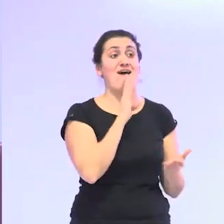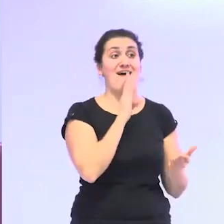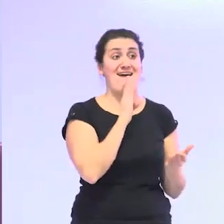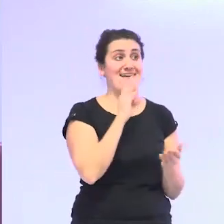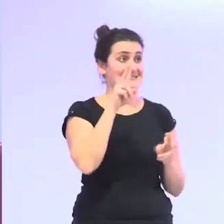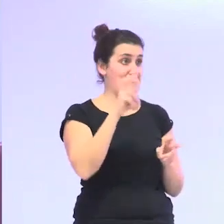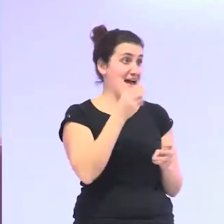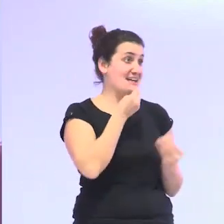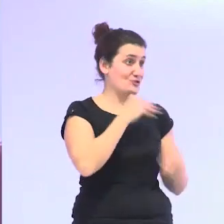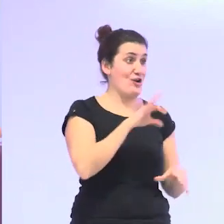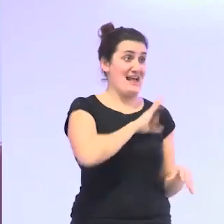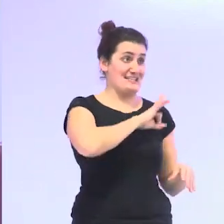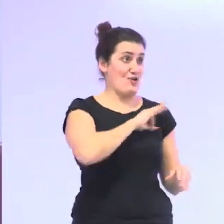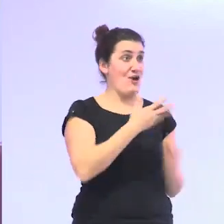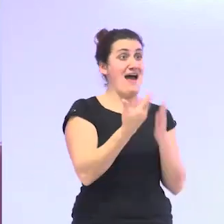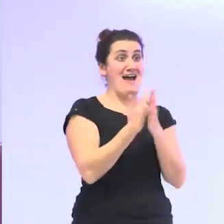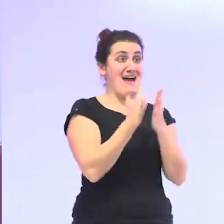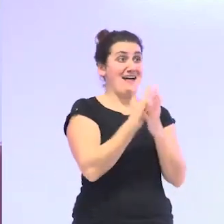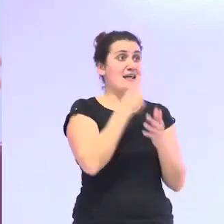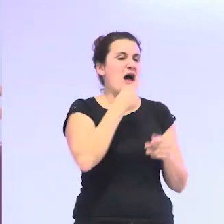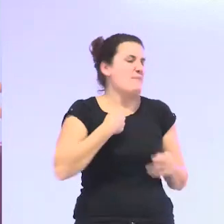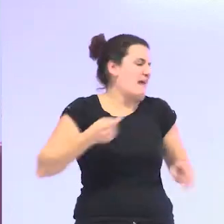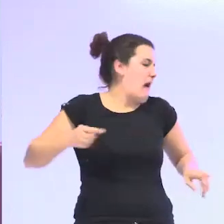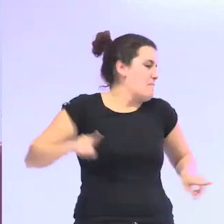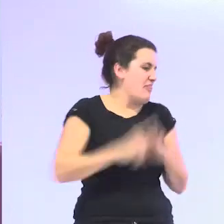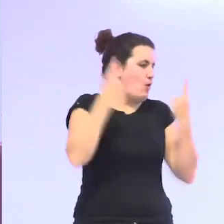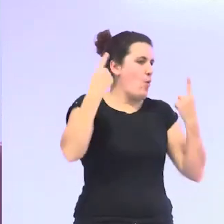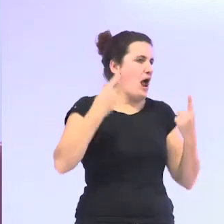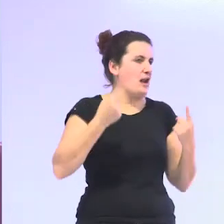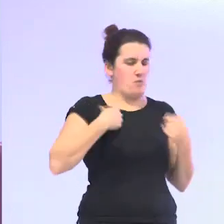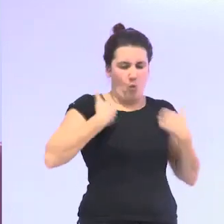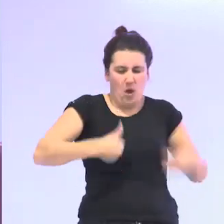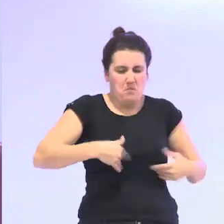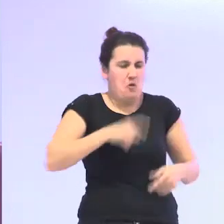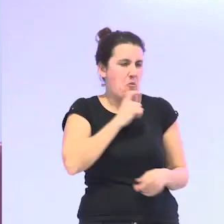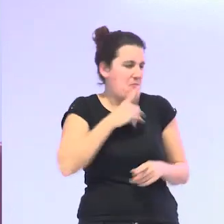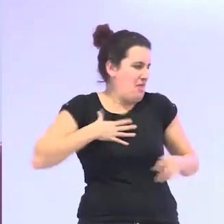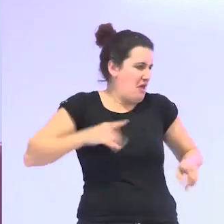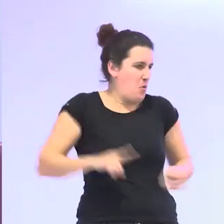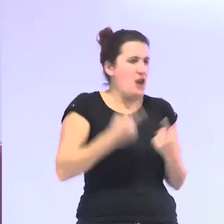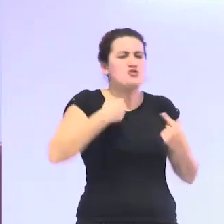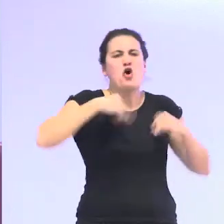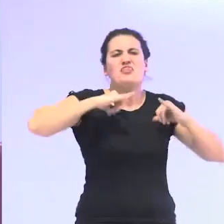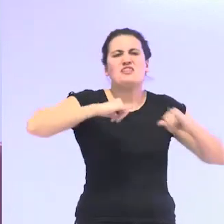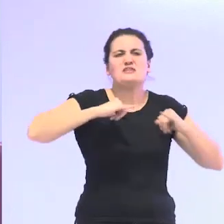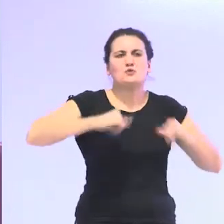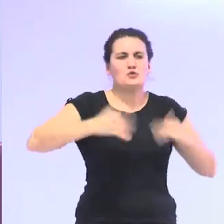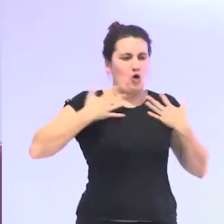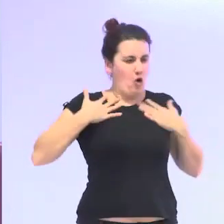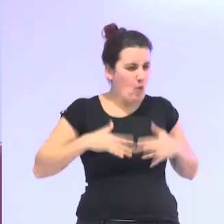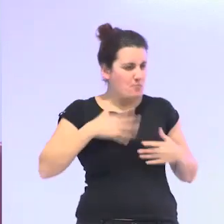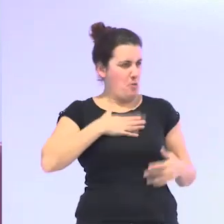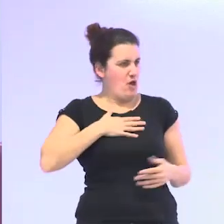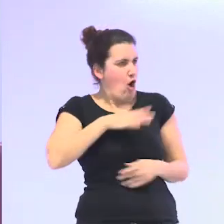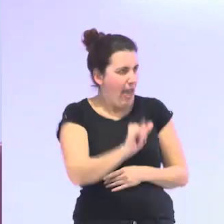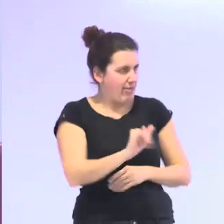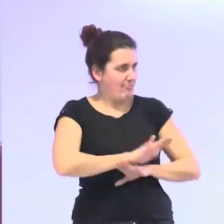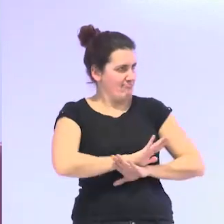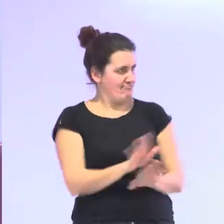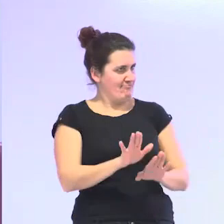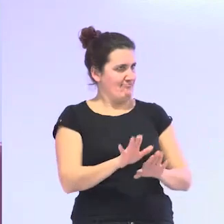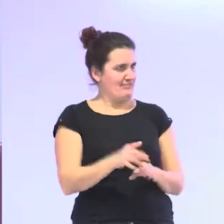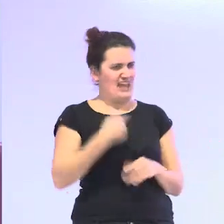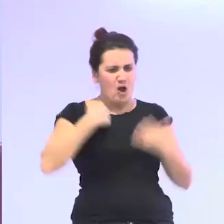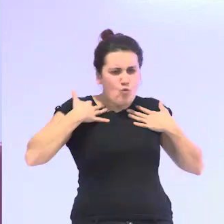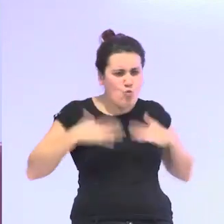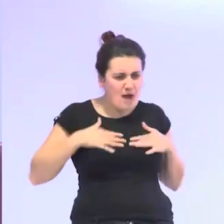de esta señora que me parecía magnífica cuando decía a mí ya me da igual cómo tenga mi cuerpo porque yo disfruto de que tengo mi cuerpo y de que